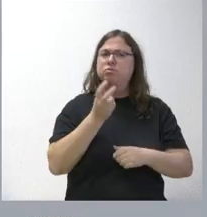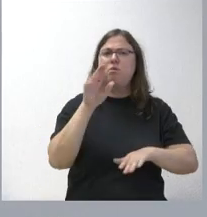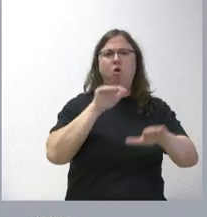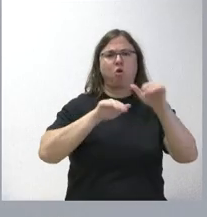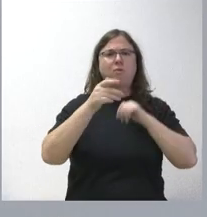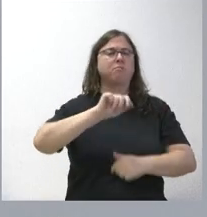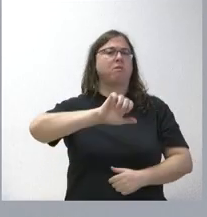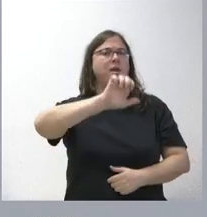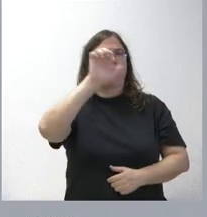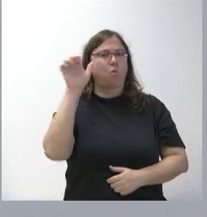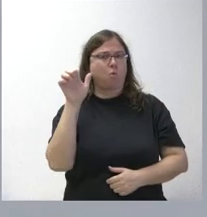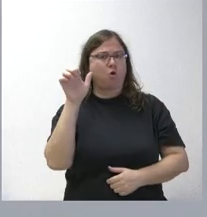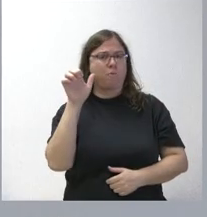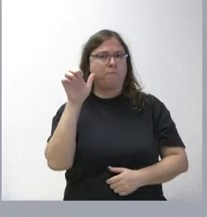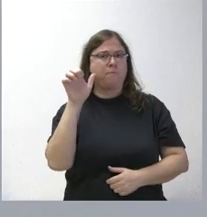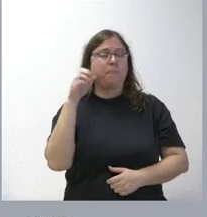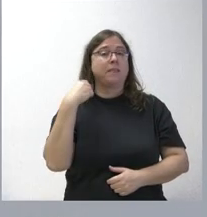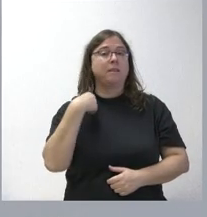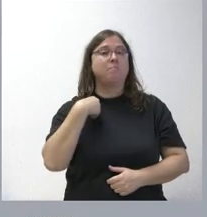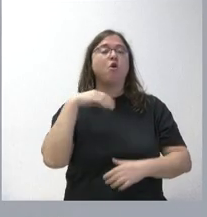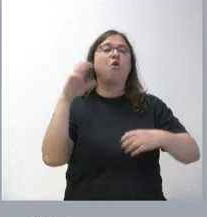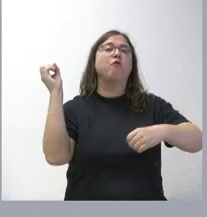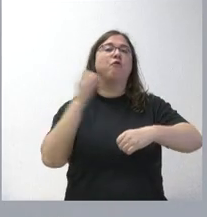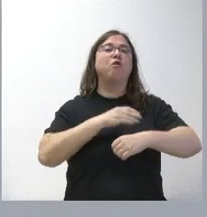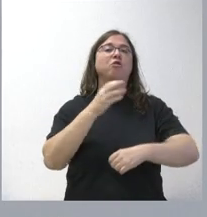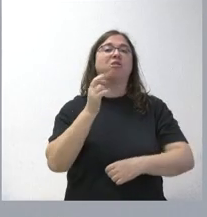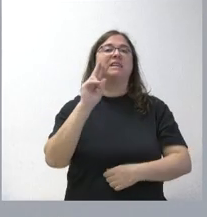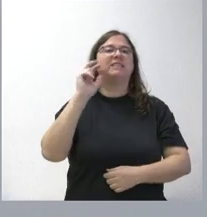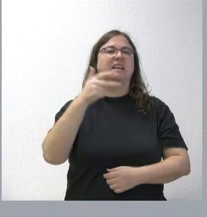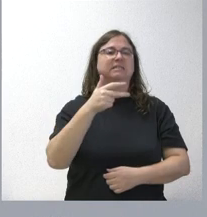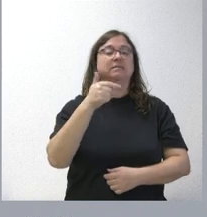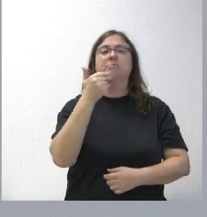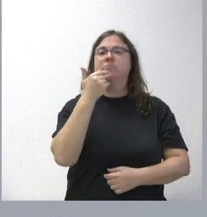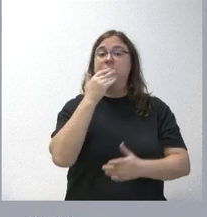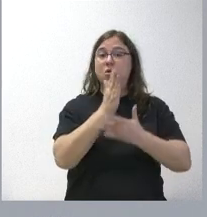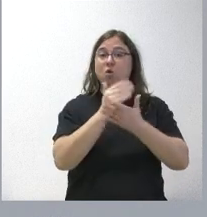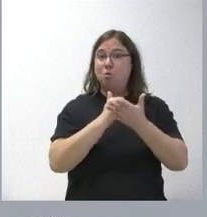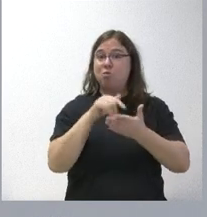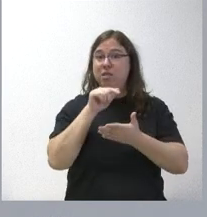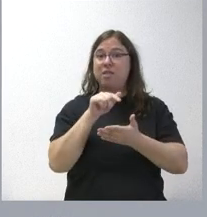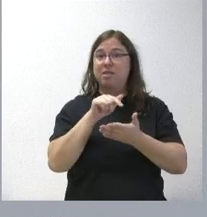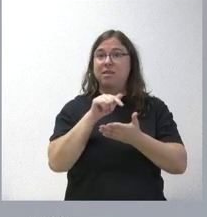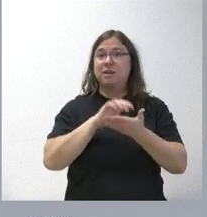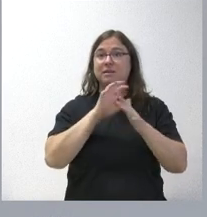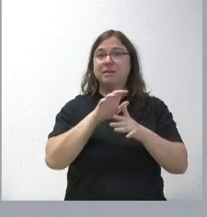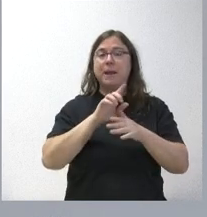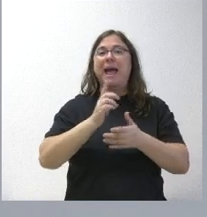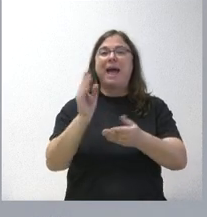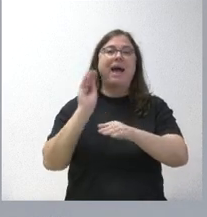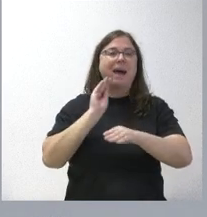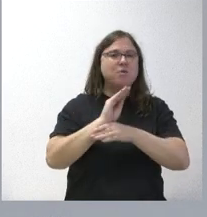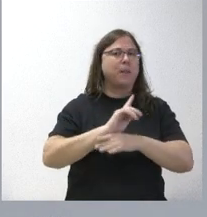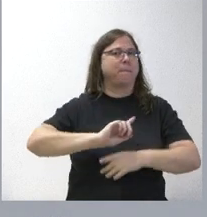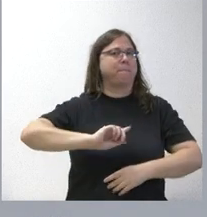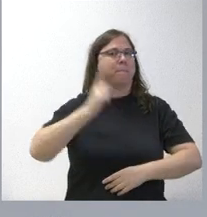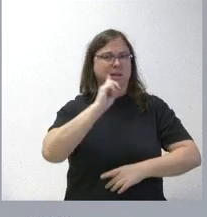europeas del Fondo Ritech y es la comunidad que más ayudas en ese sentido